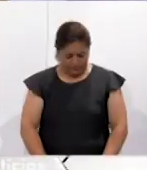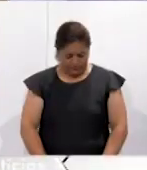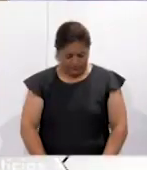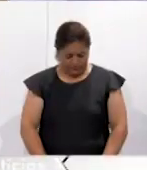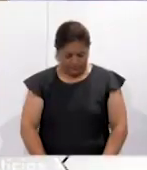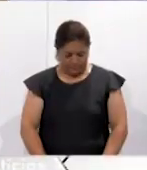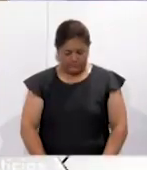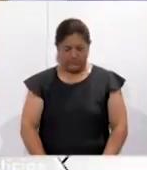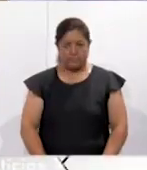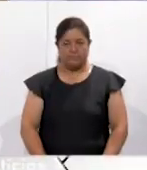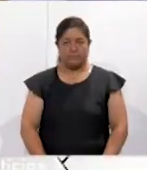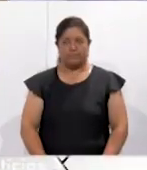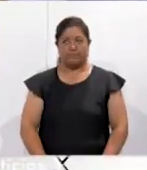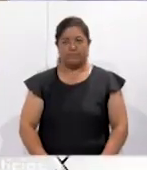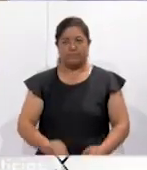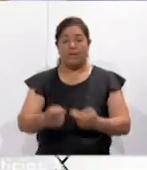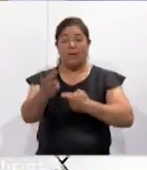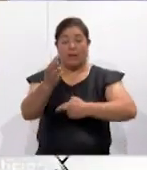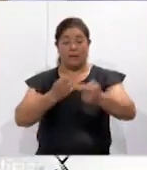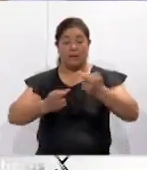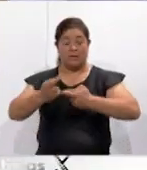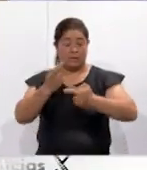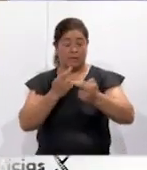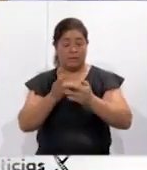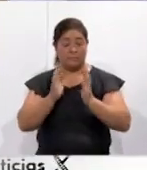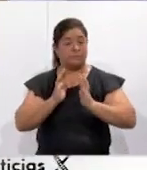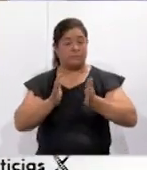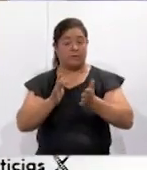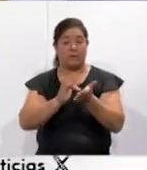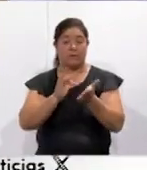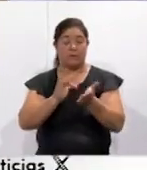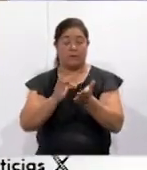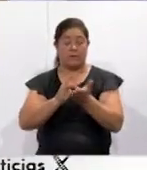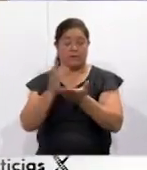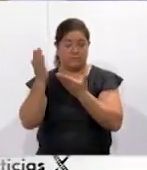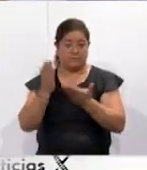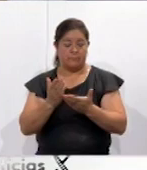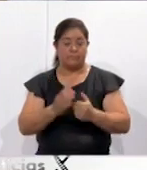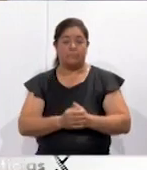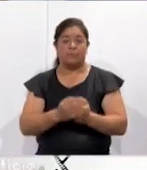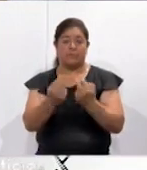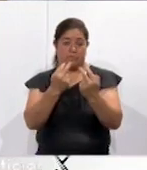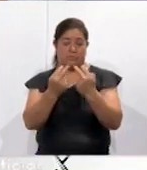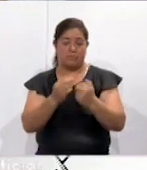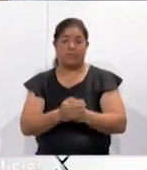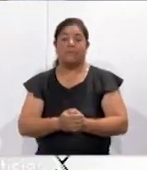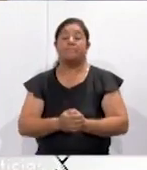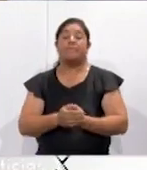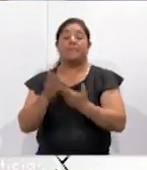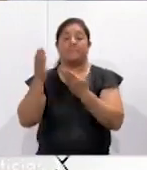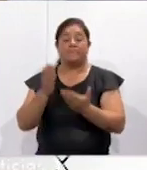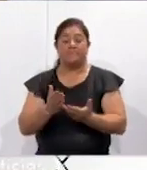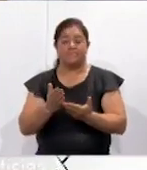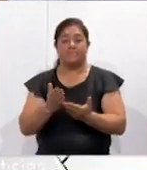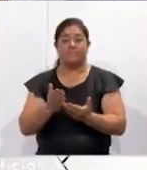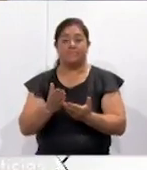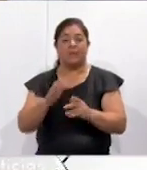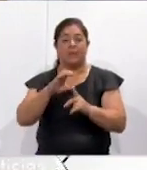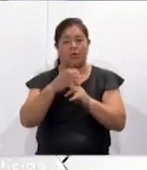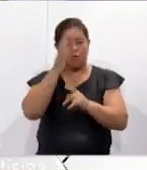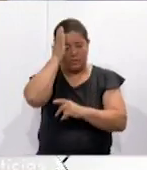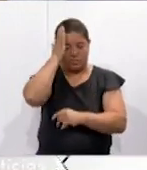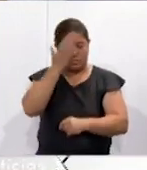Gracias por continuar con nosotros y este día tenemos visitas y ahora le comento y le damos la bienvenida a la comisionada